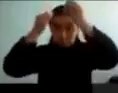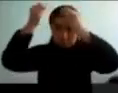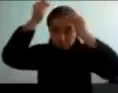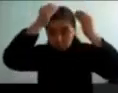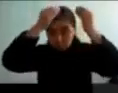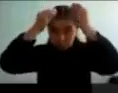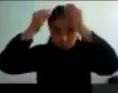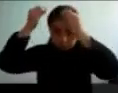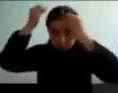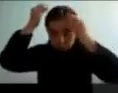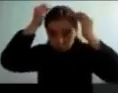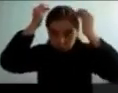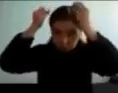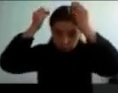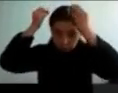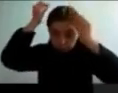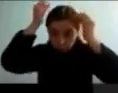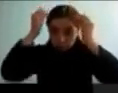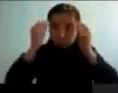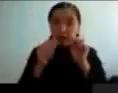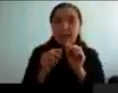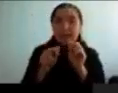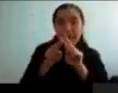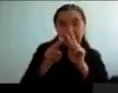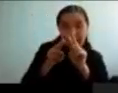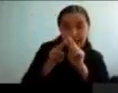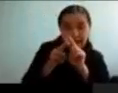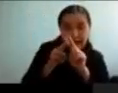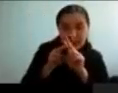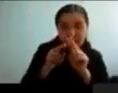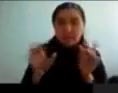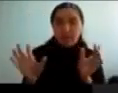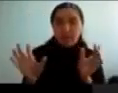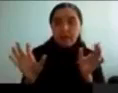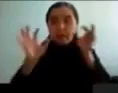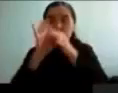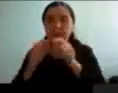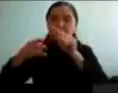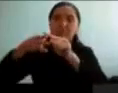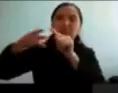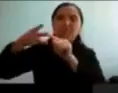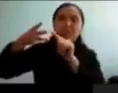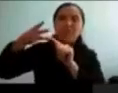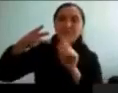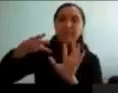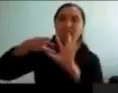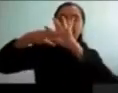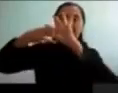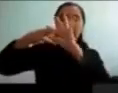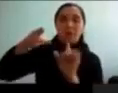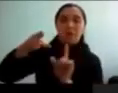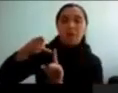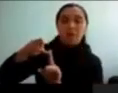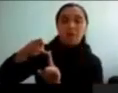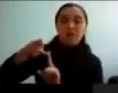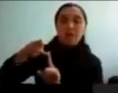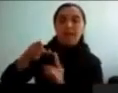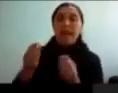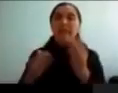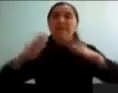norarenalina. Y hay uno un poquito más específico que la tomoxetina que está más relacionado, es mucho más selectivo con la norarenalina.